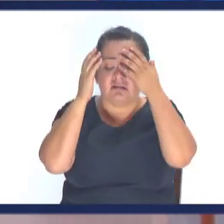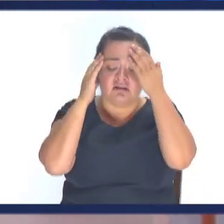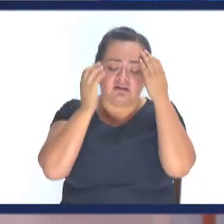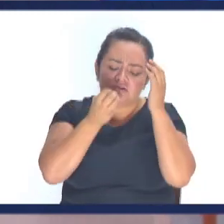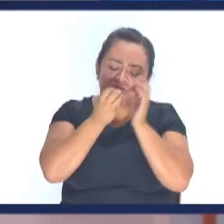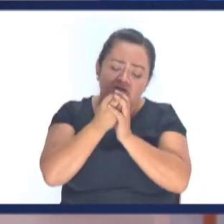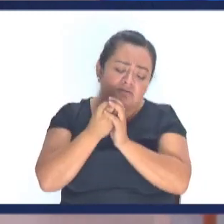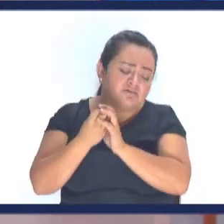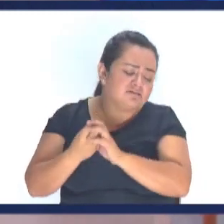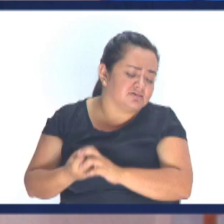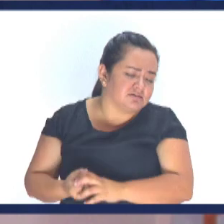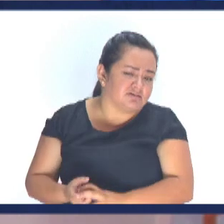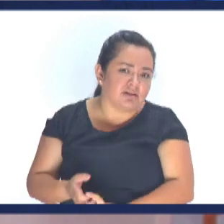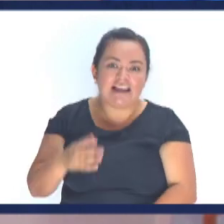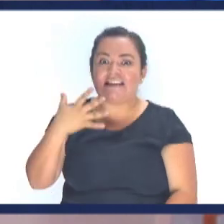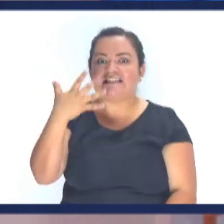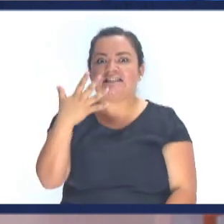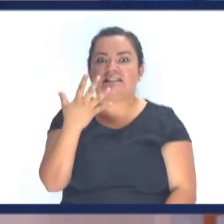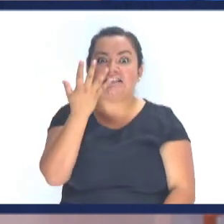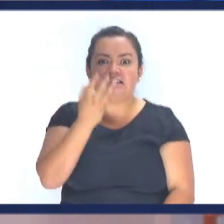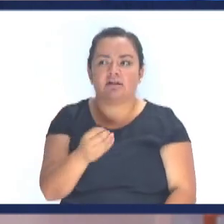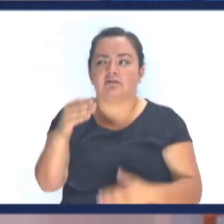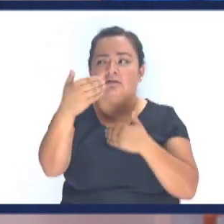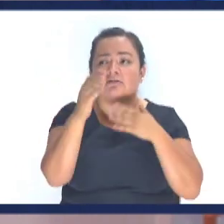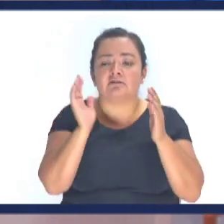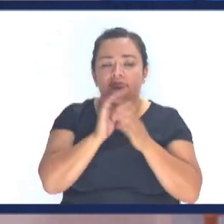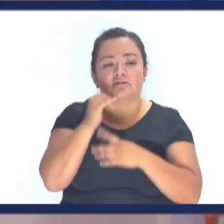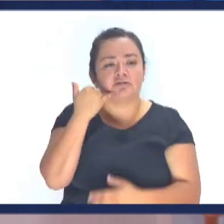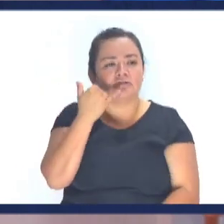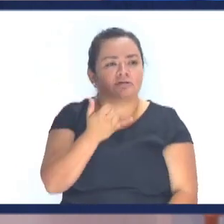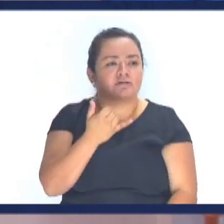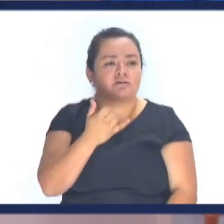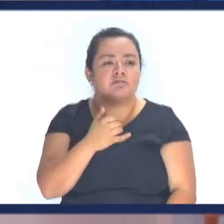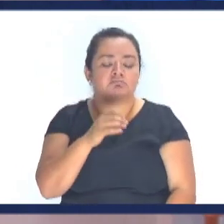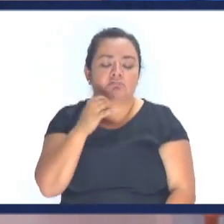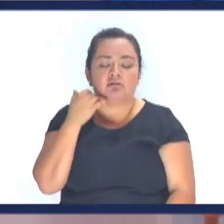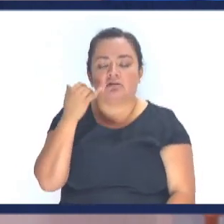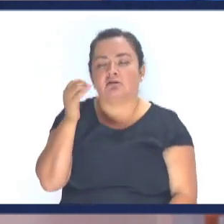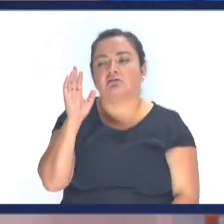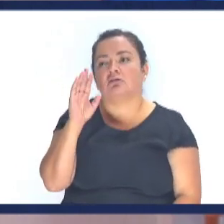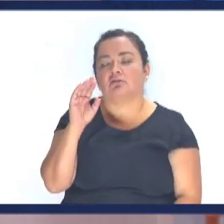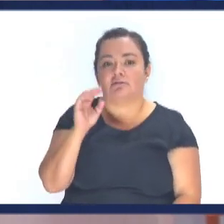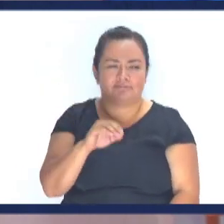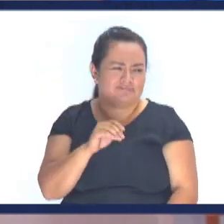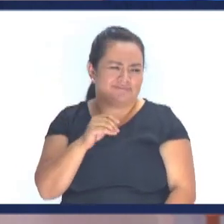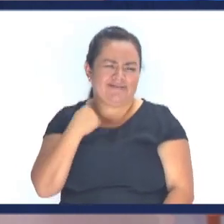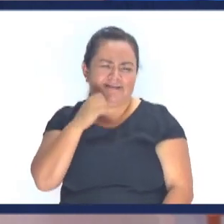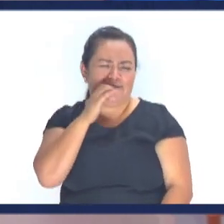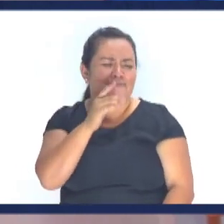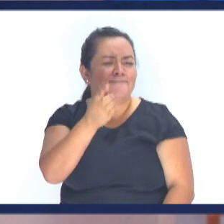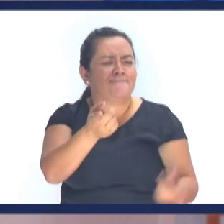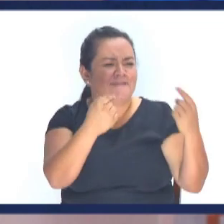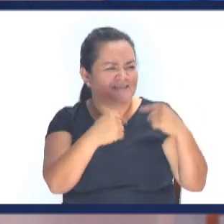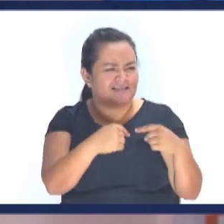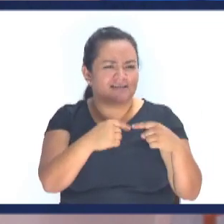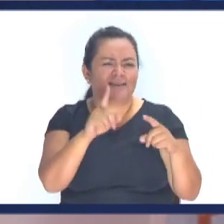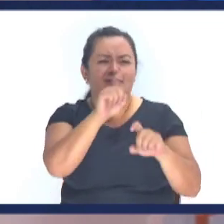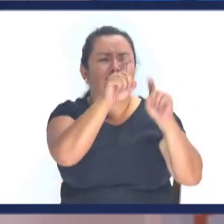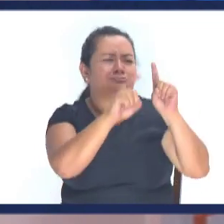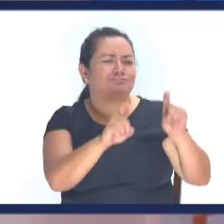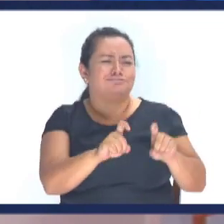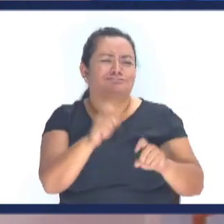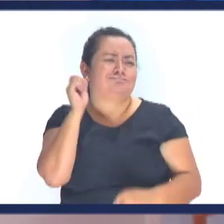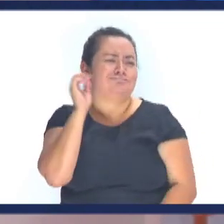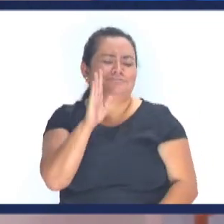No comía No pasa como 15 días Encerrada Y le hablaba A existente ¿Puedo llegar a una consejería? Mira le digo Pero cuando venga Echala y